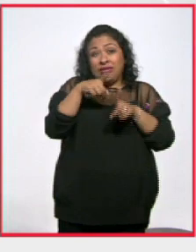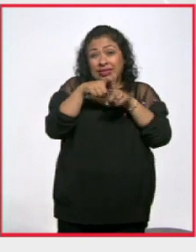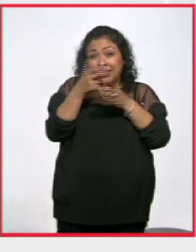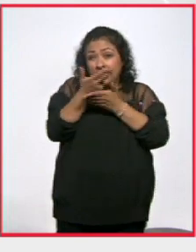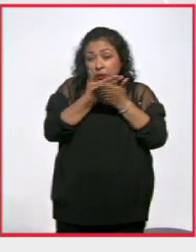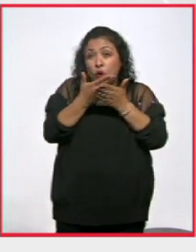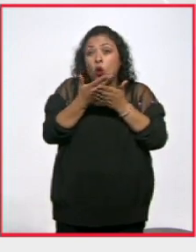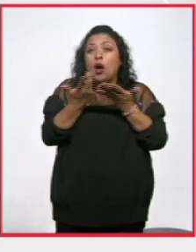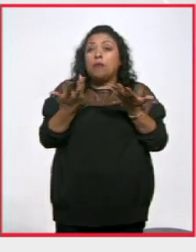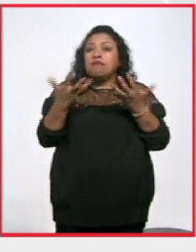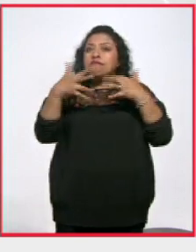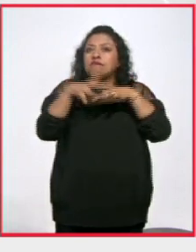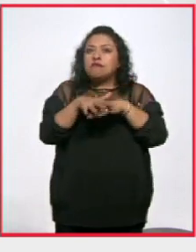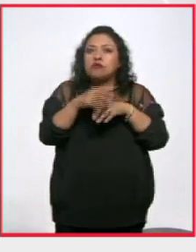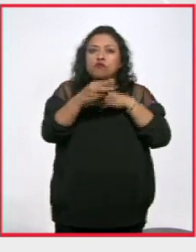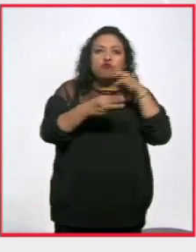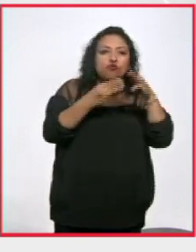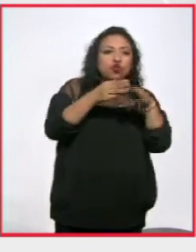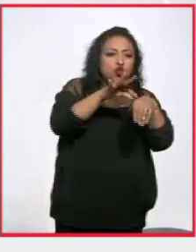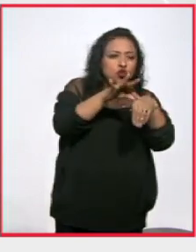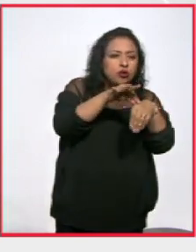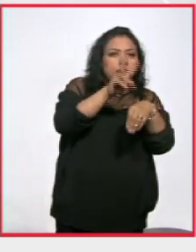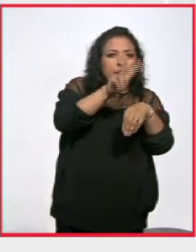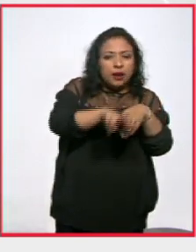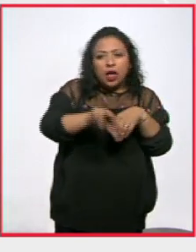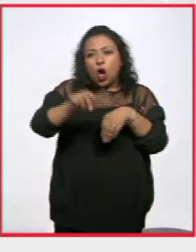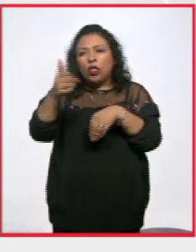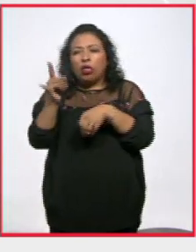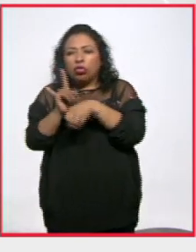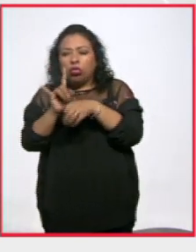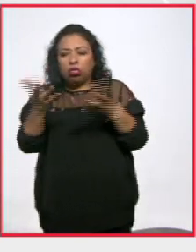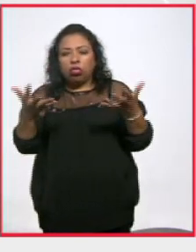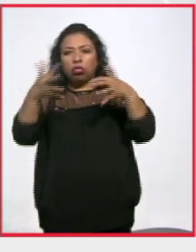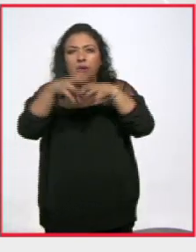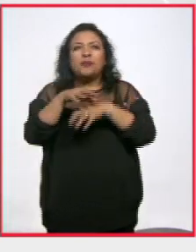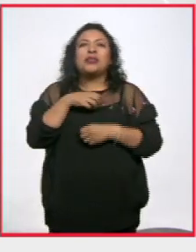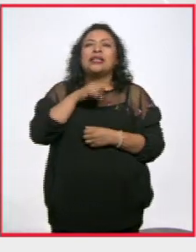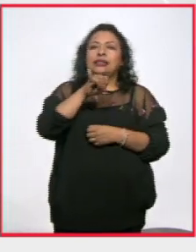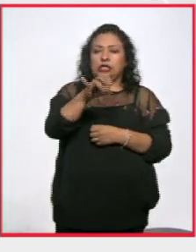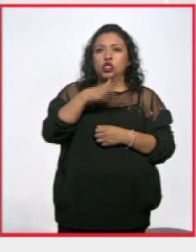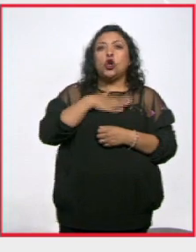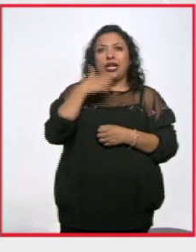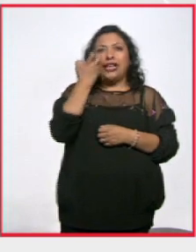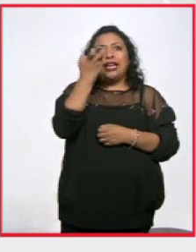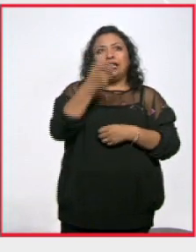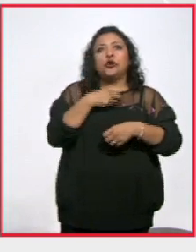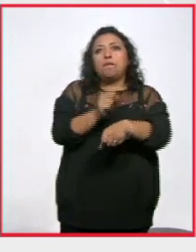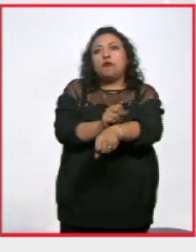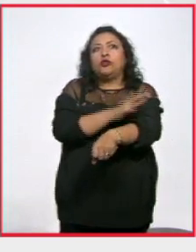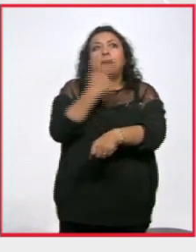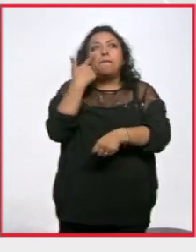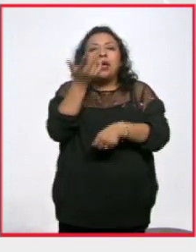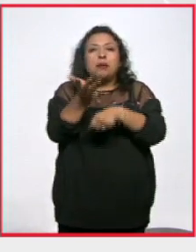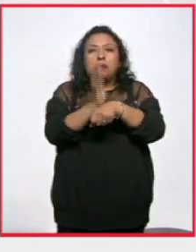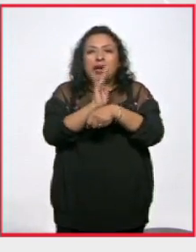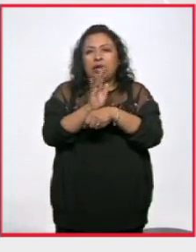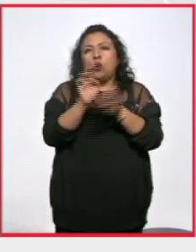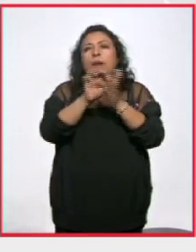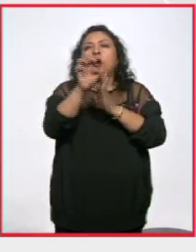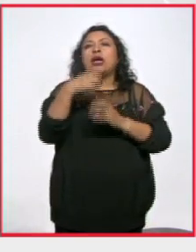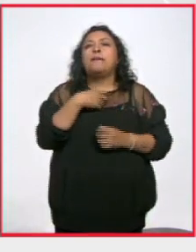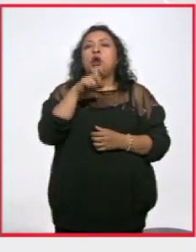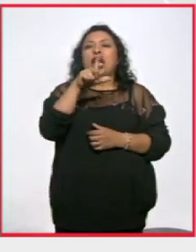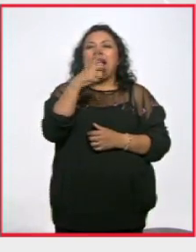sirve para eso para unir estos dos mundos ¿así lo pensás tú también? Sí, definitivamente yo lo que quería era tener la emoción que provoca ver una película como El Grito